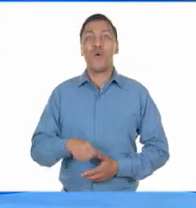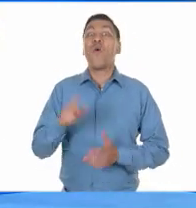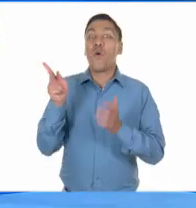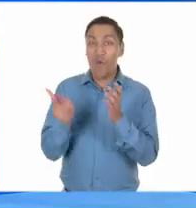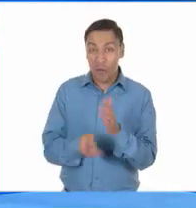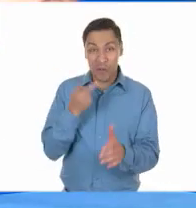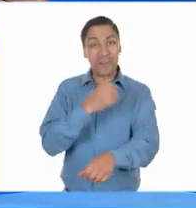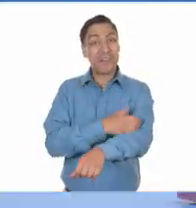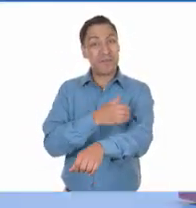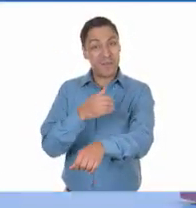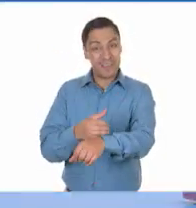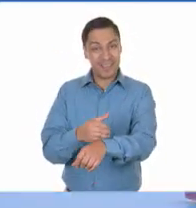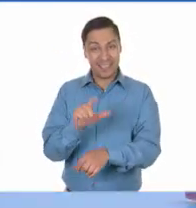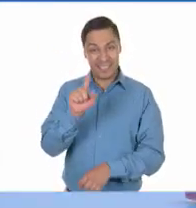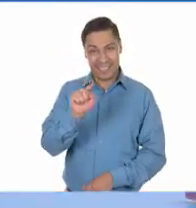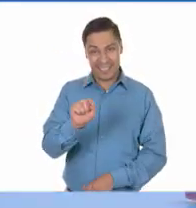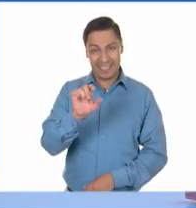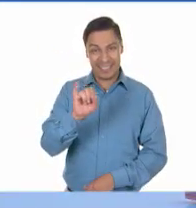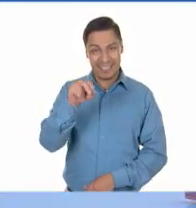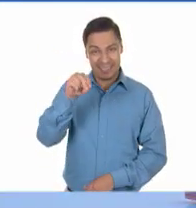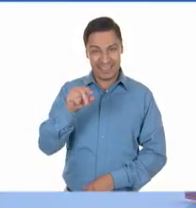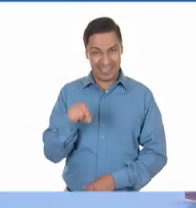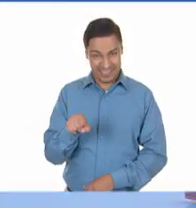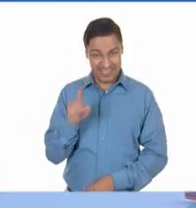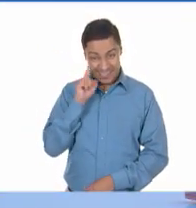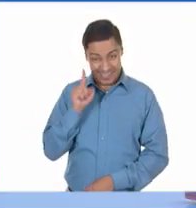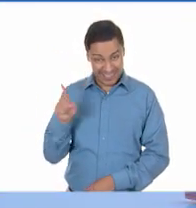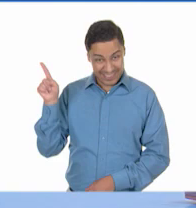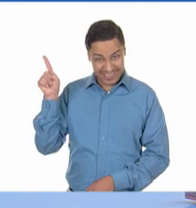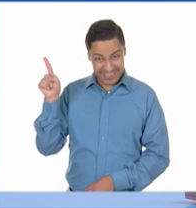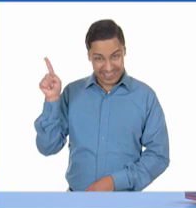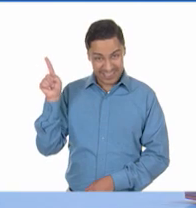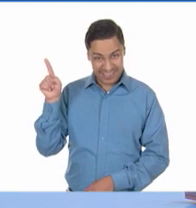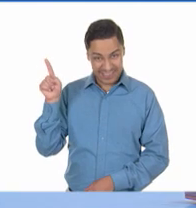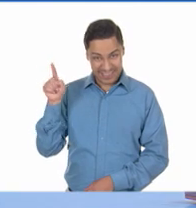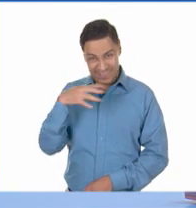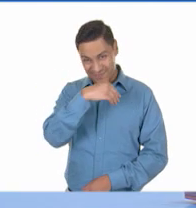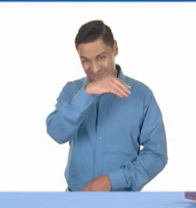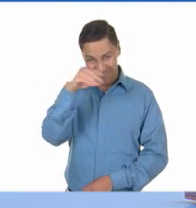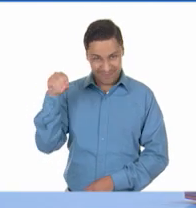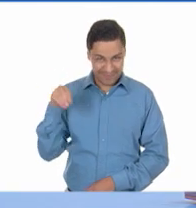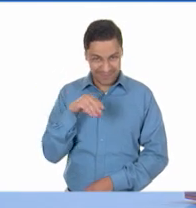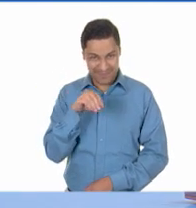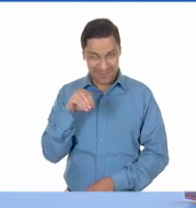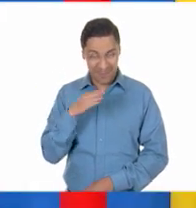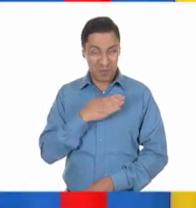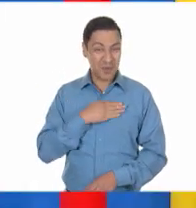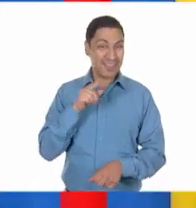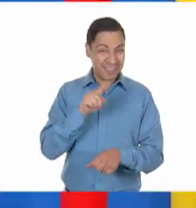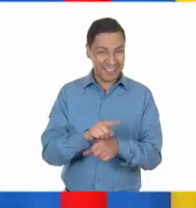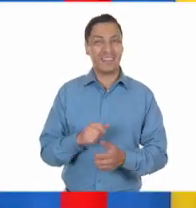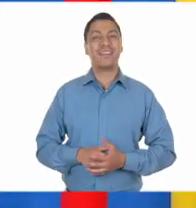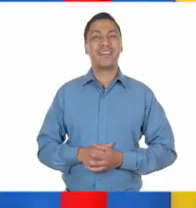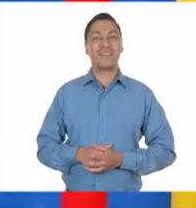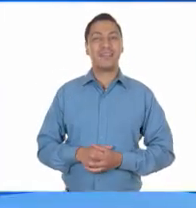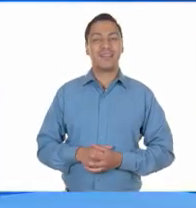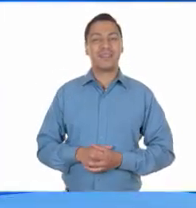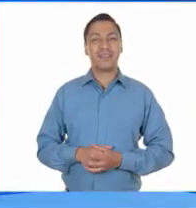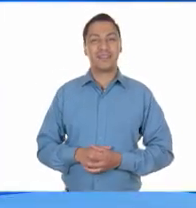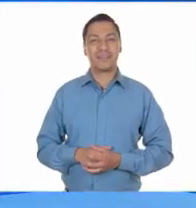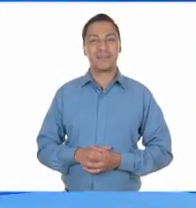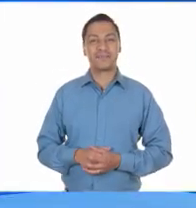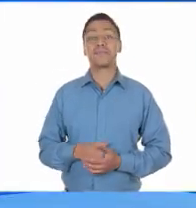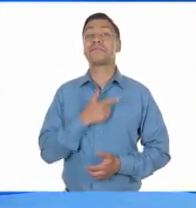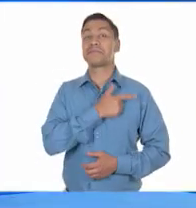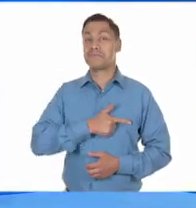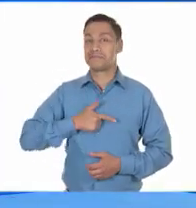nueva compañera, ¡Tin! ¡Ay, muchas gracias, Jenny! Maestra, buen día. Hola, Tin. Vamos a tener